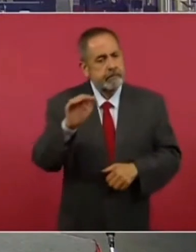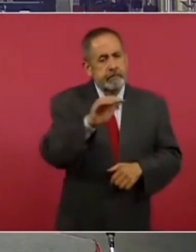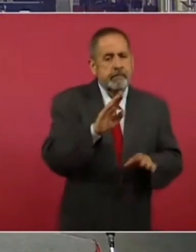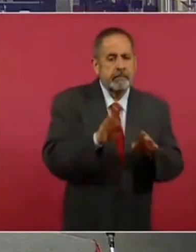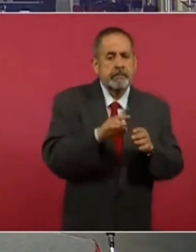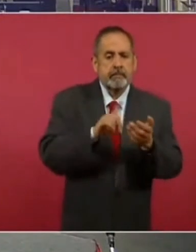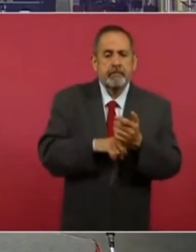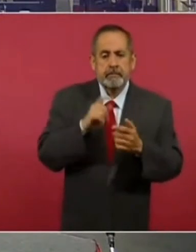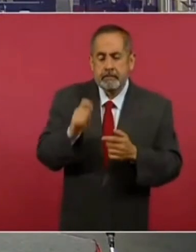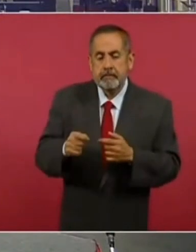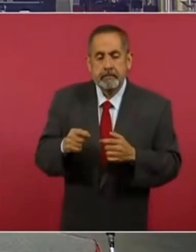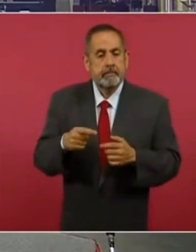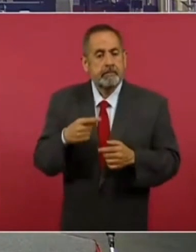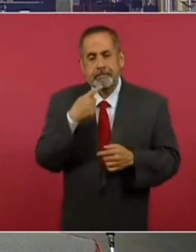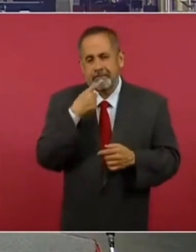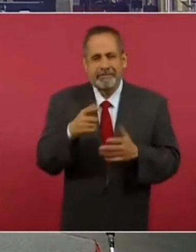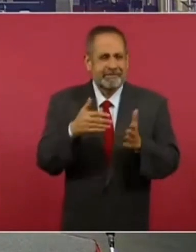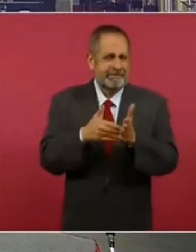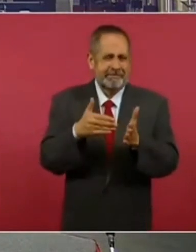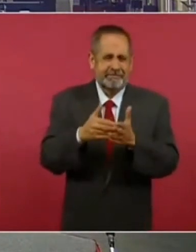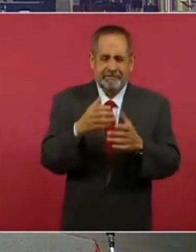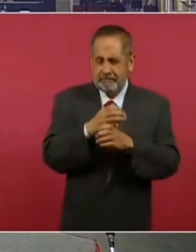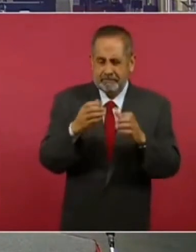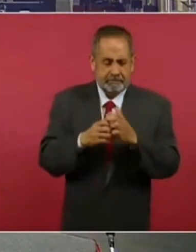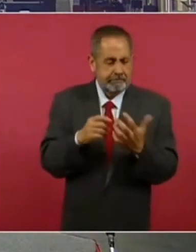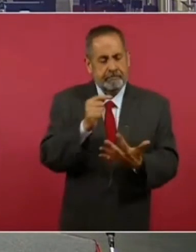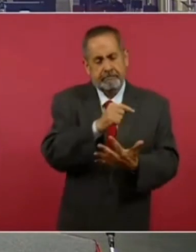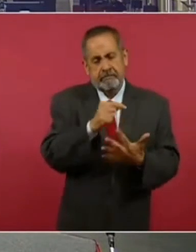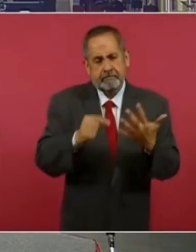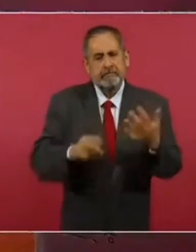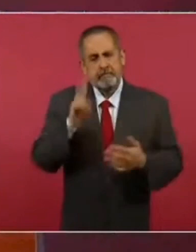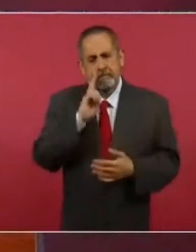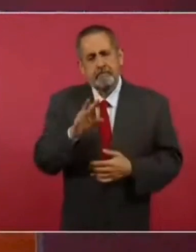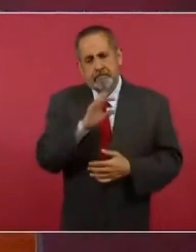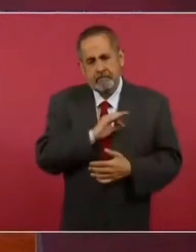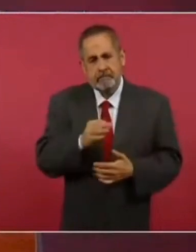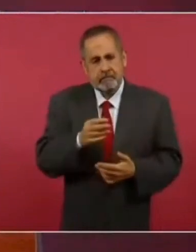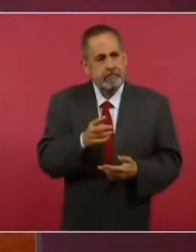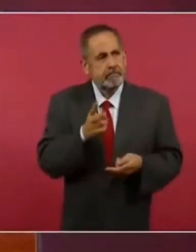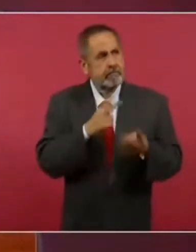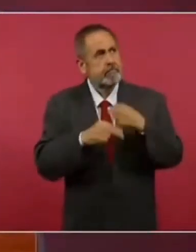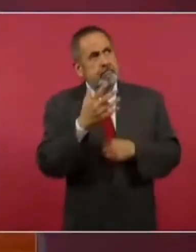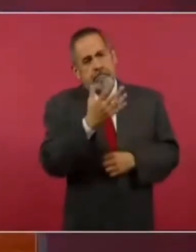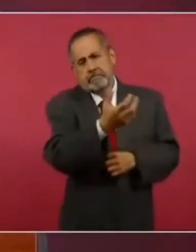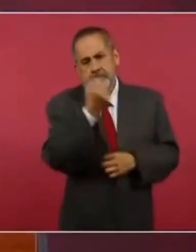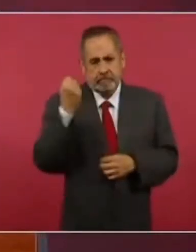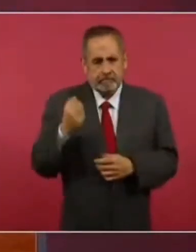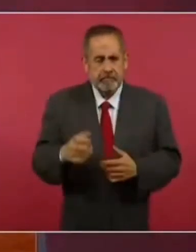son miles de objetos los que hemos podido ir recuperando.